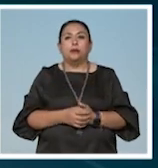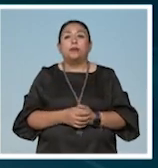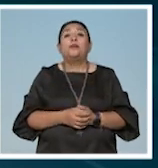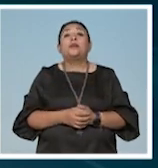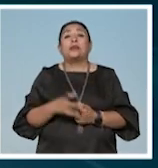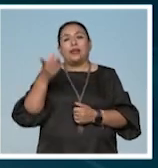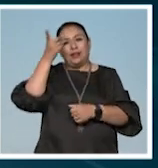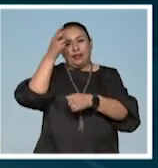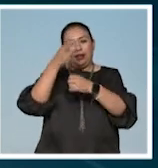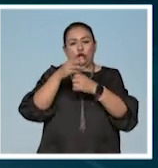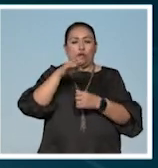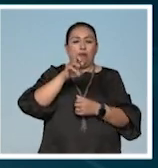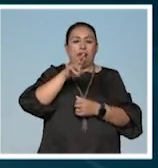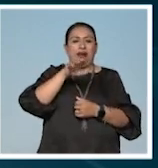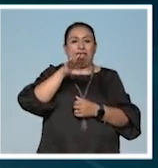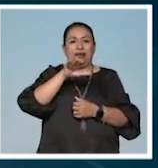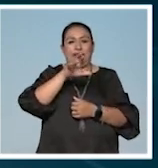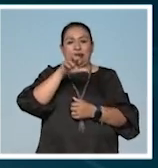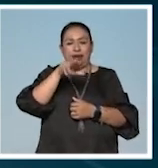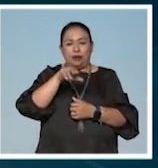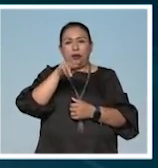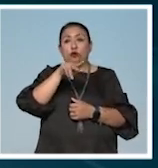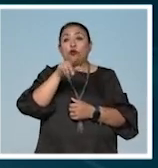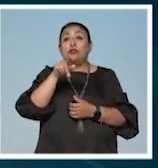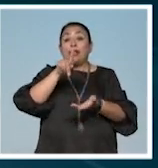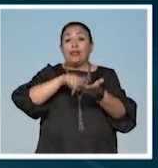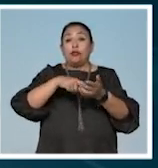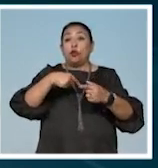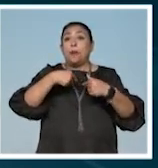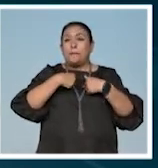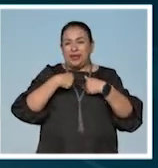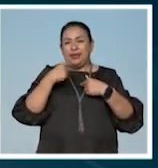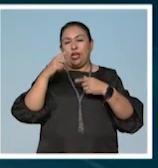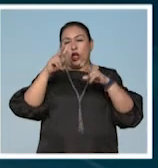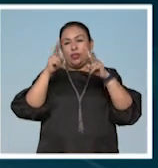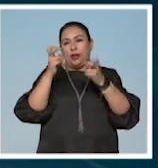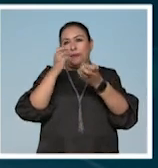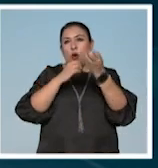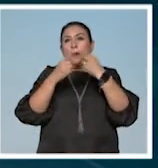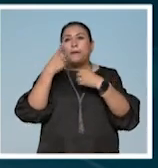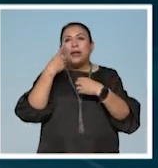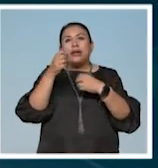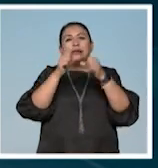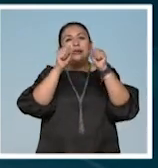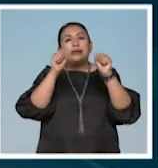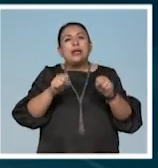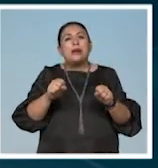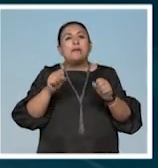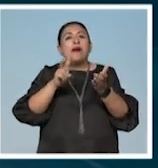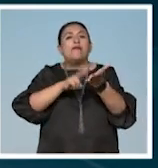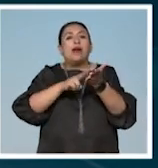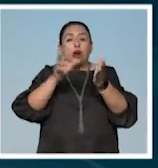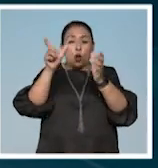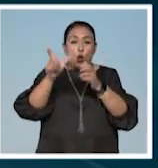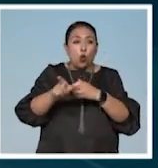Bajo la dirección de Mari Carmen Núñez Utrilla Adentro de Mí explora los sistemas de valor en torno al cuerpo.